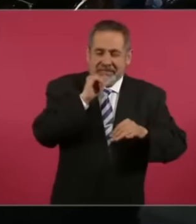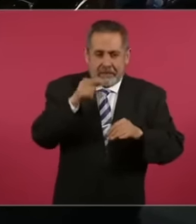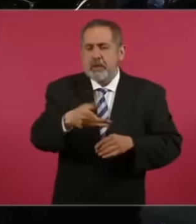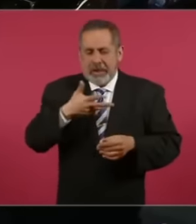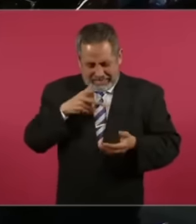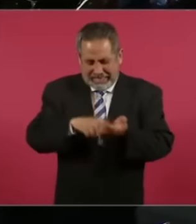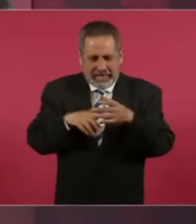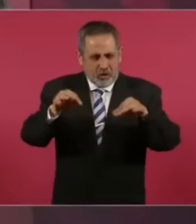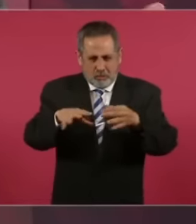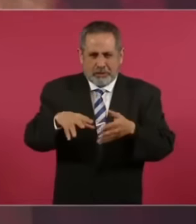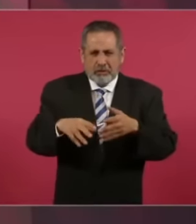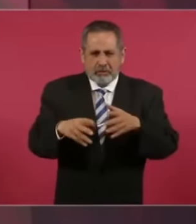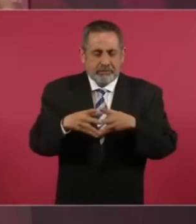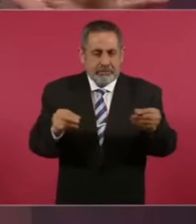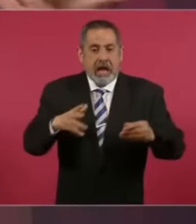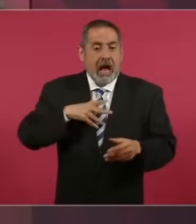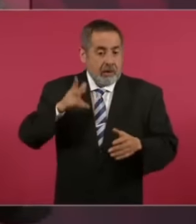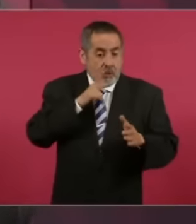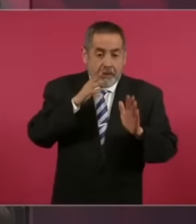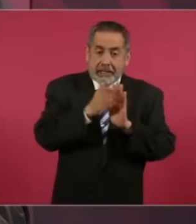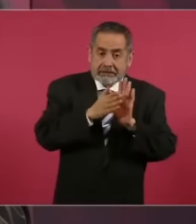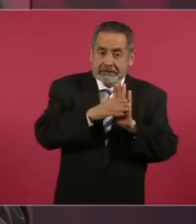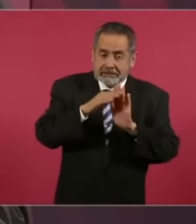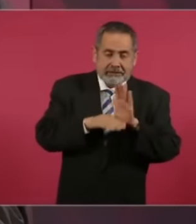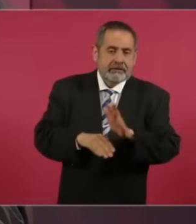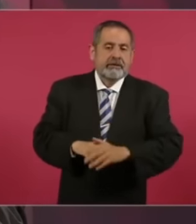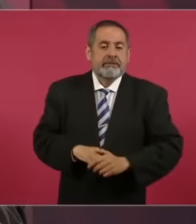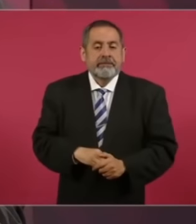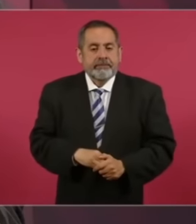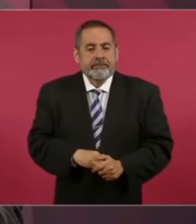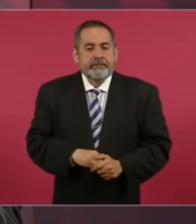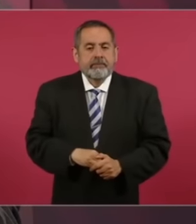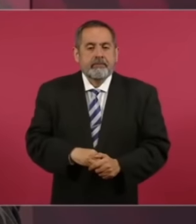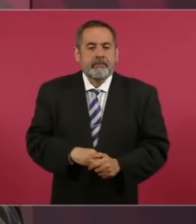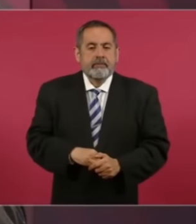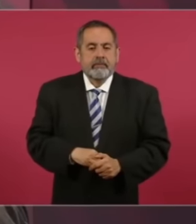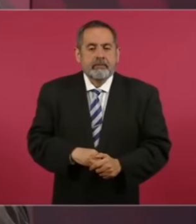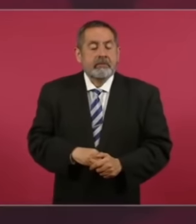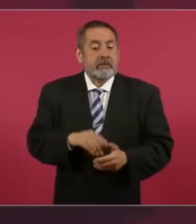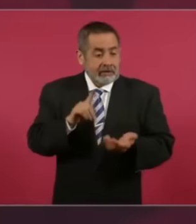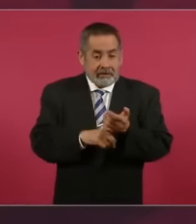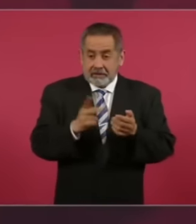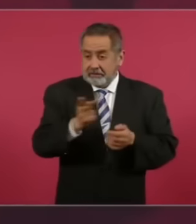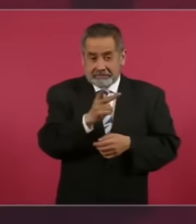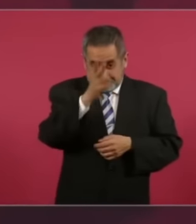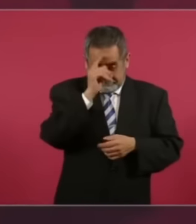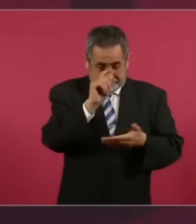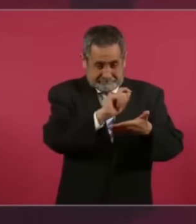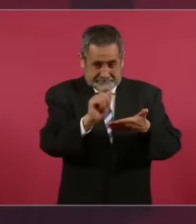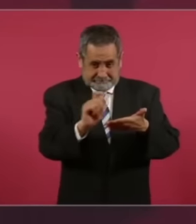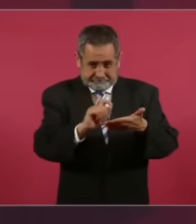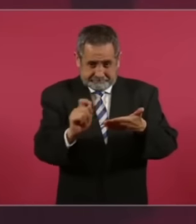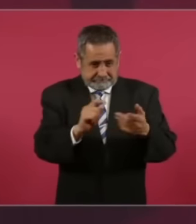existió Y hay constancia De que Era un Acuerdo